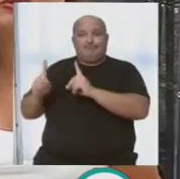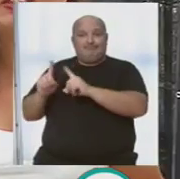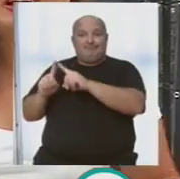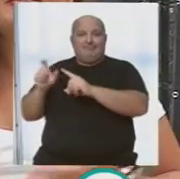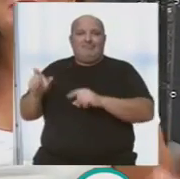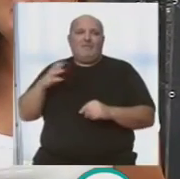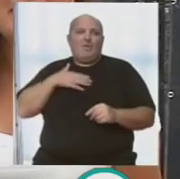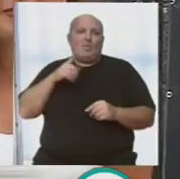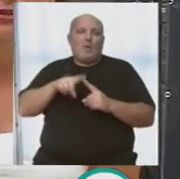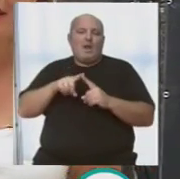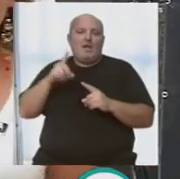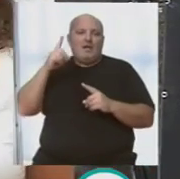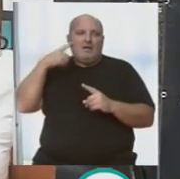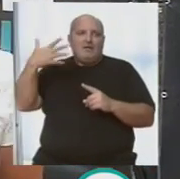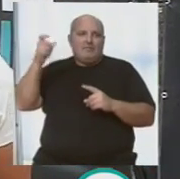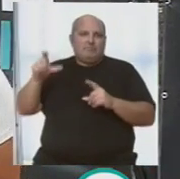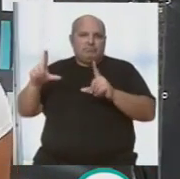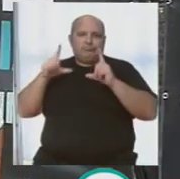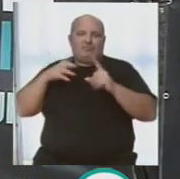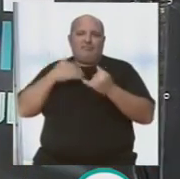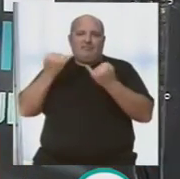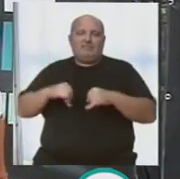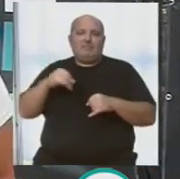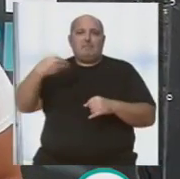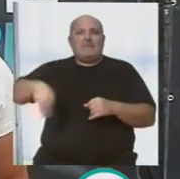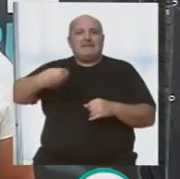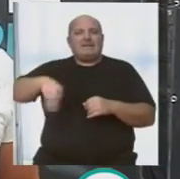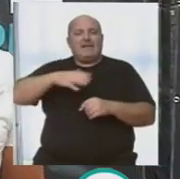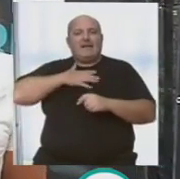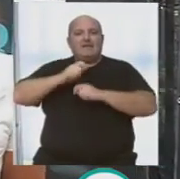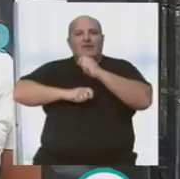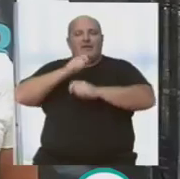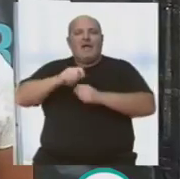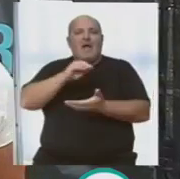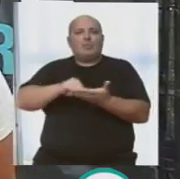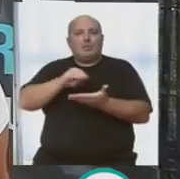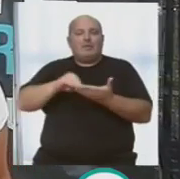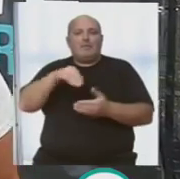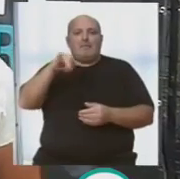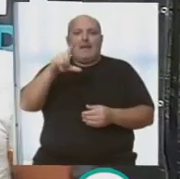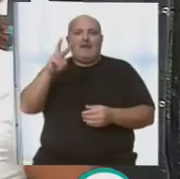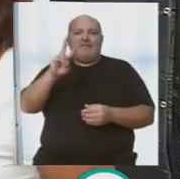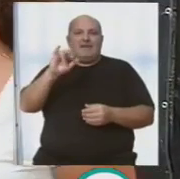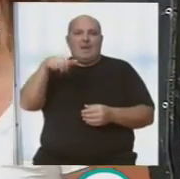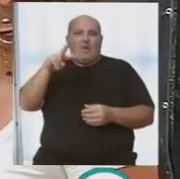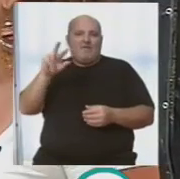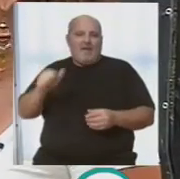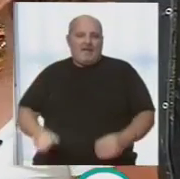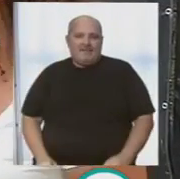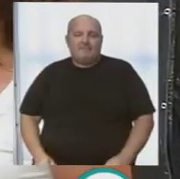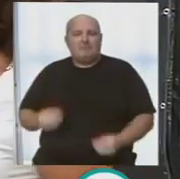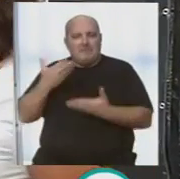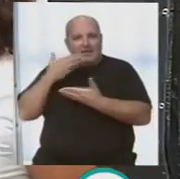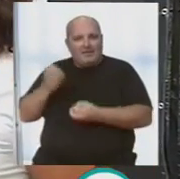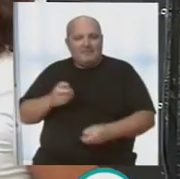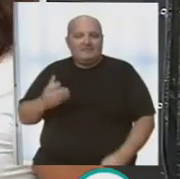de las figuras más importantes dentro de nuestra fiesta, el presidente de la Asociación de Autores, Miguel Villanueva. Muy buenas, Miguel. Muy buenas,